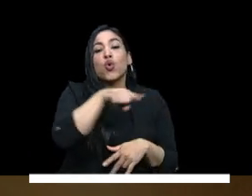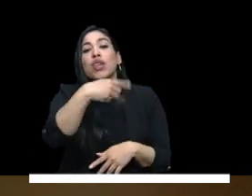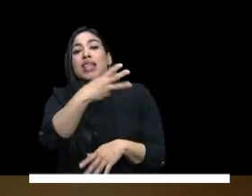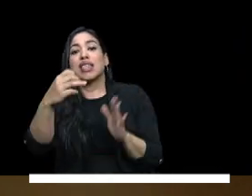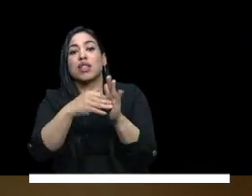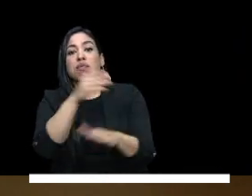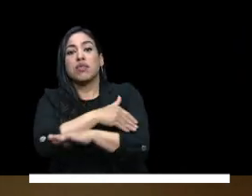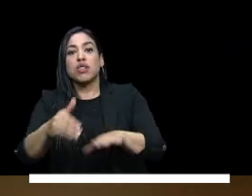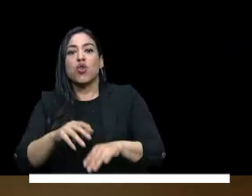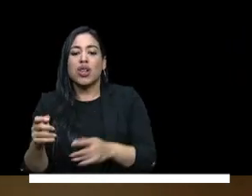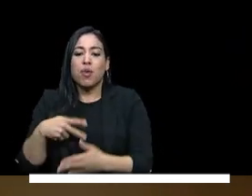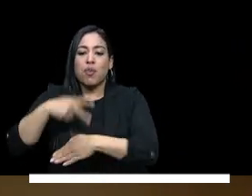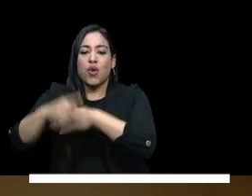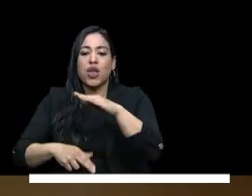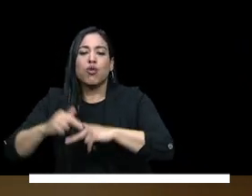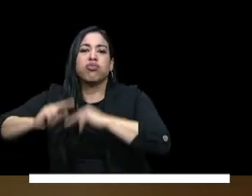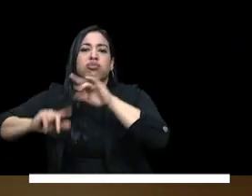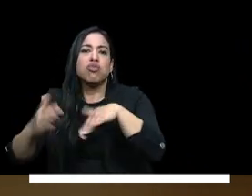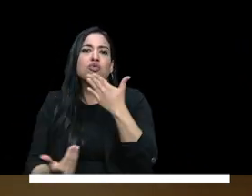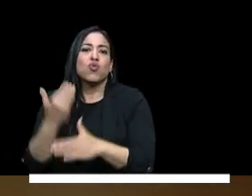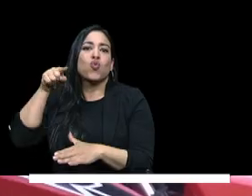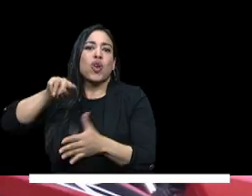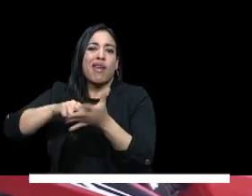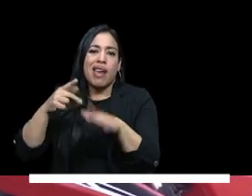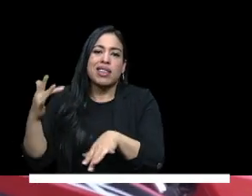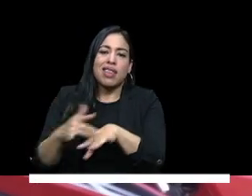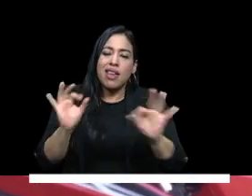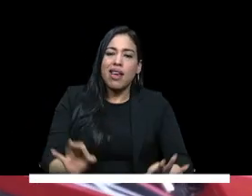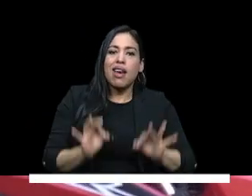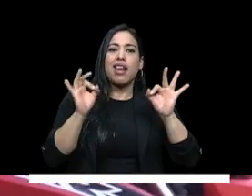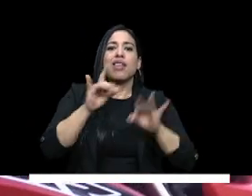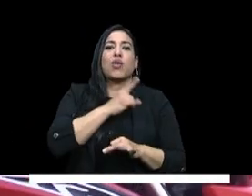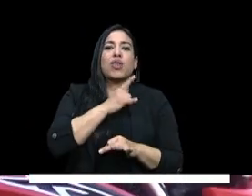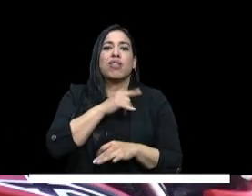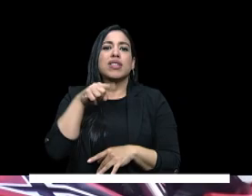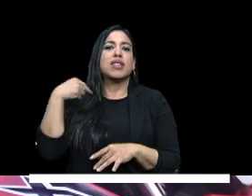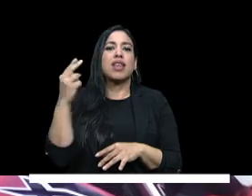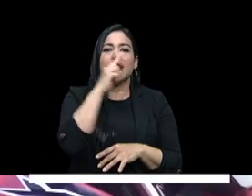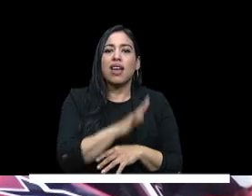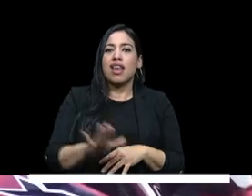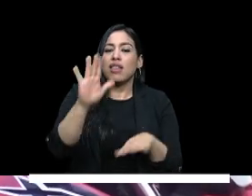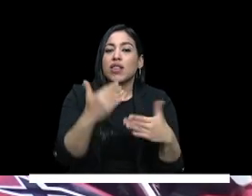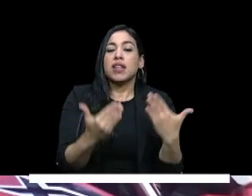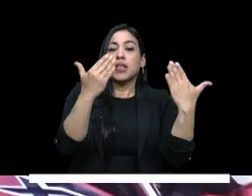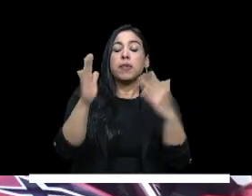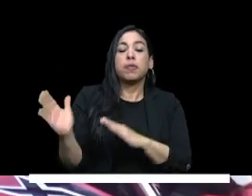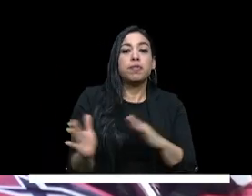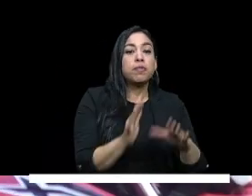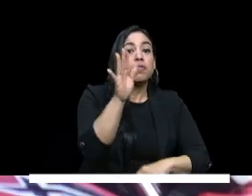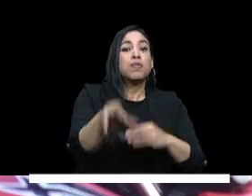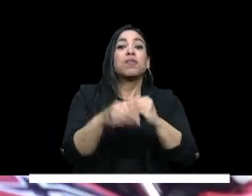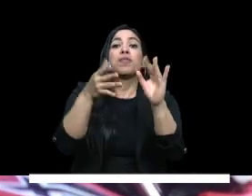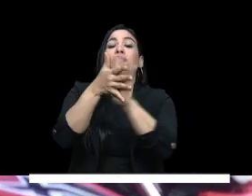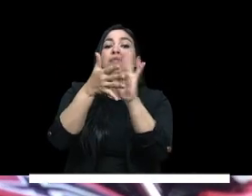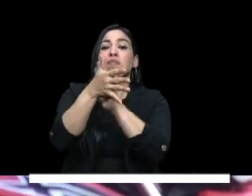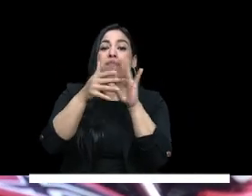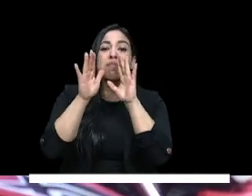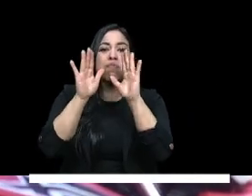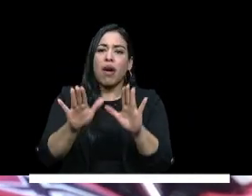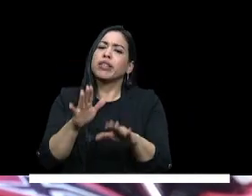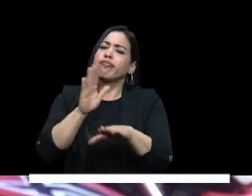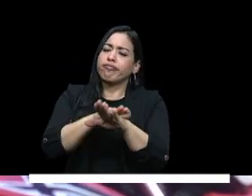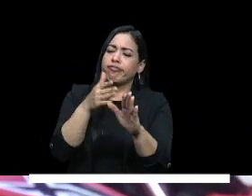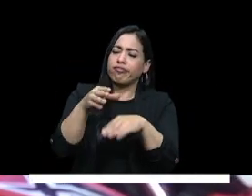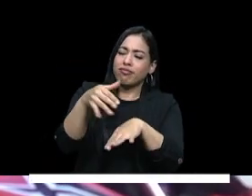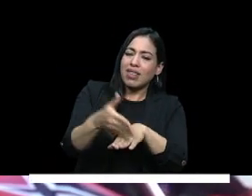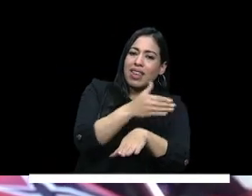para proyectos de inversión que buscan promover y fomentar la calidad de la educación superior en el país adicional a esto vale